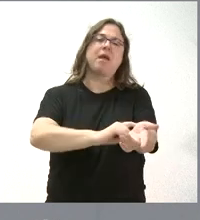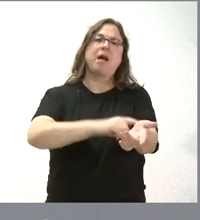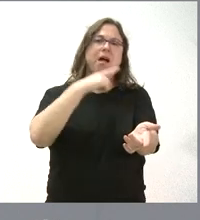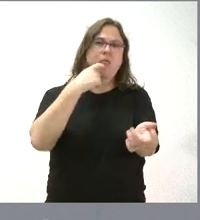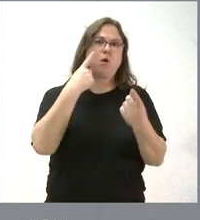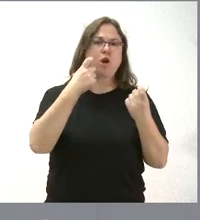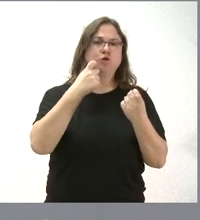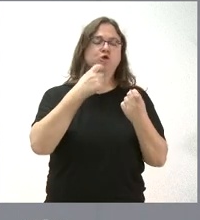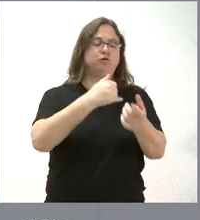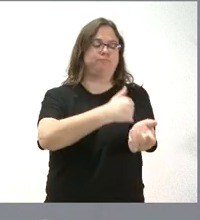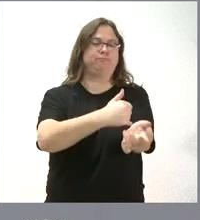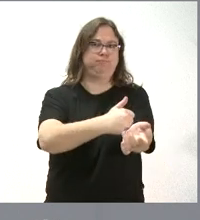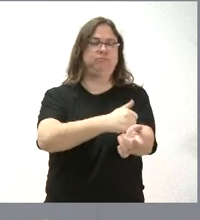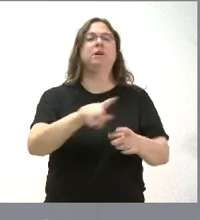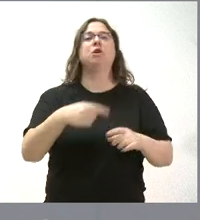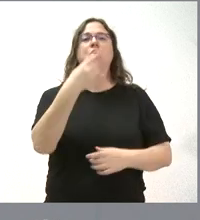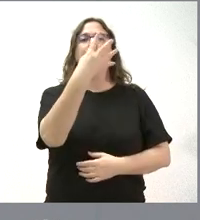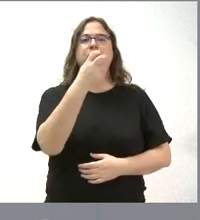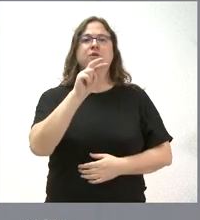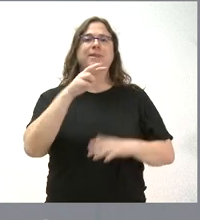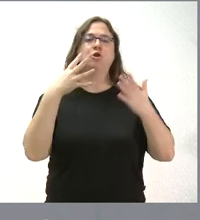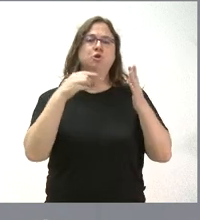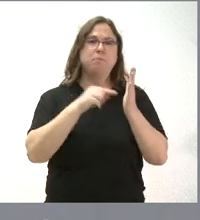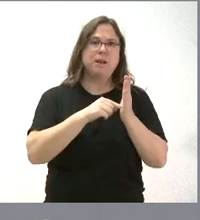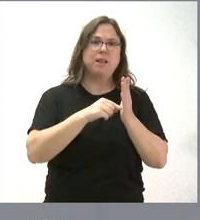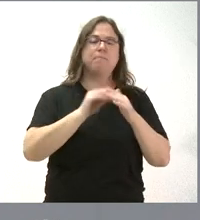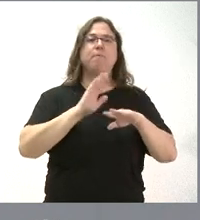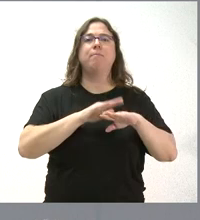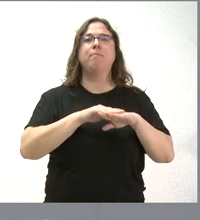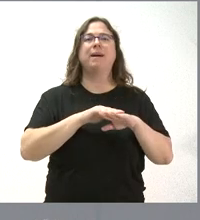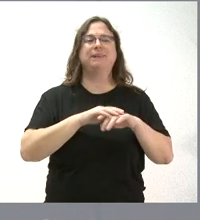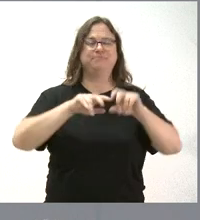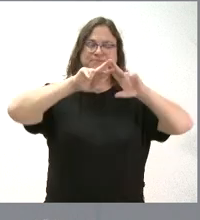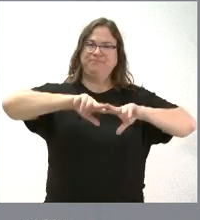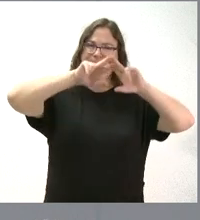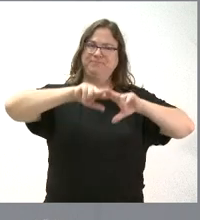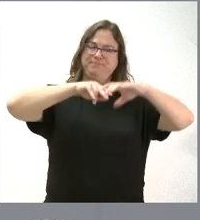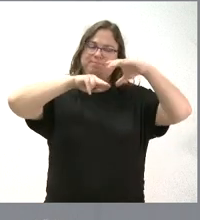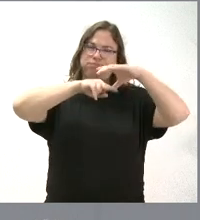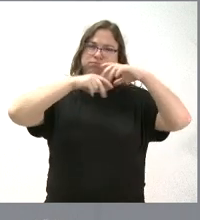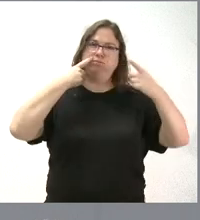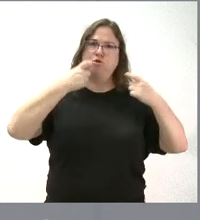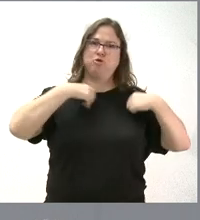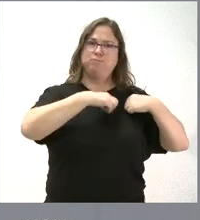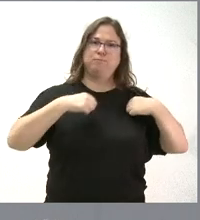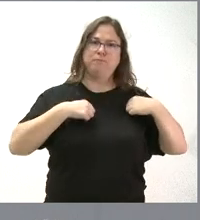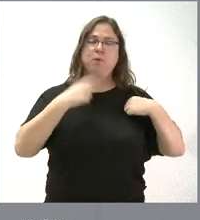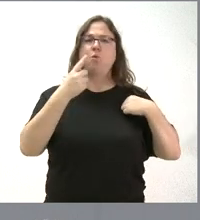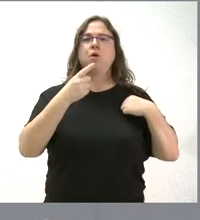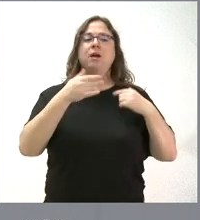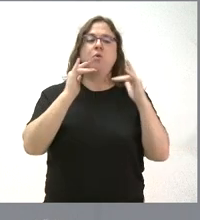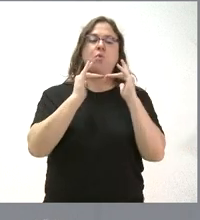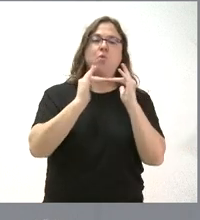capilar. 428.000 euros para el mantenimiento de los equipos de monitorización, cunas térmicas,